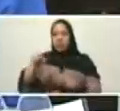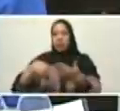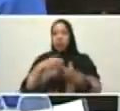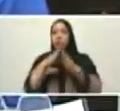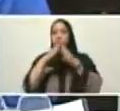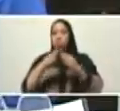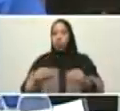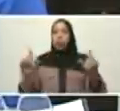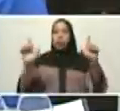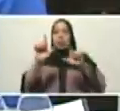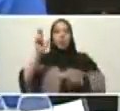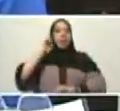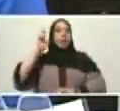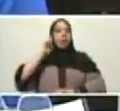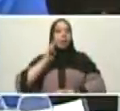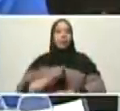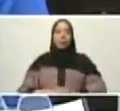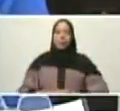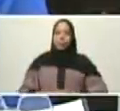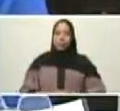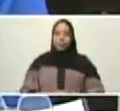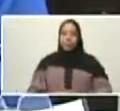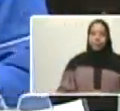de radio y televisión adelante